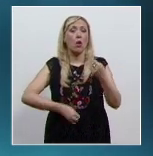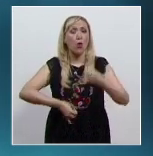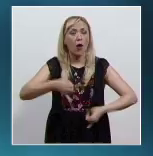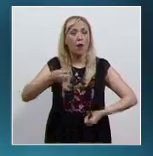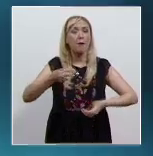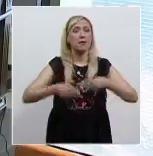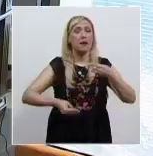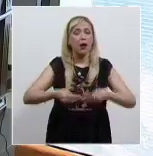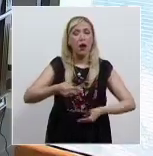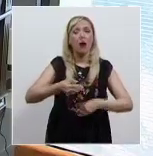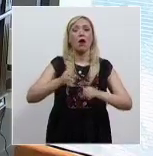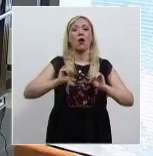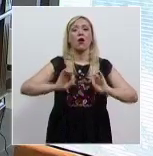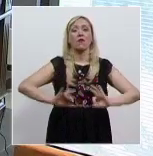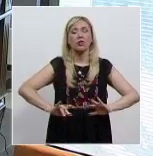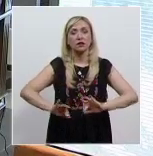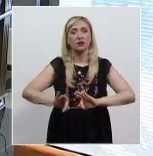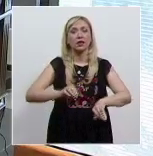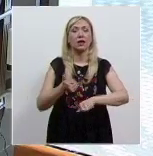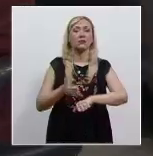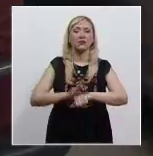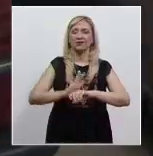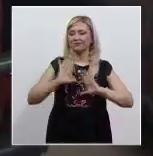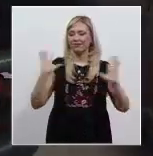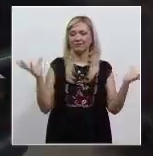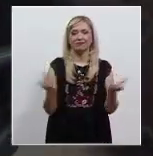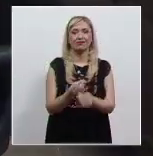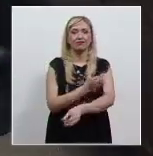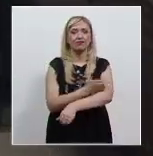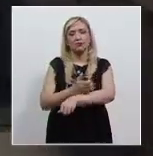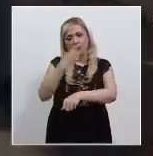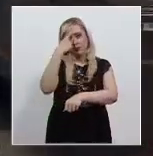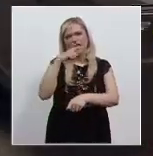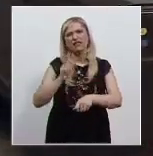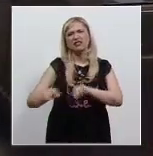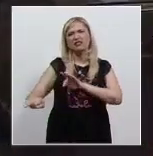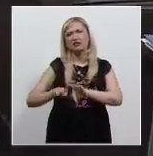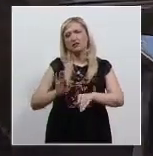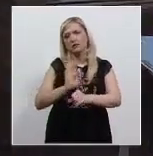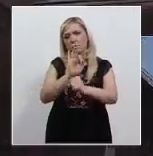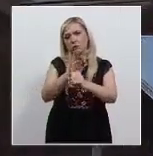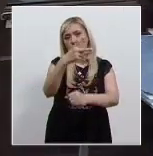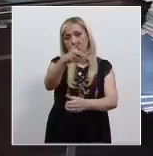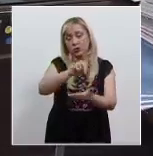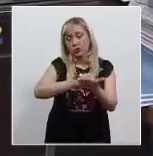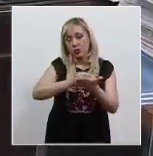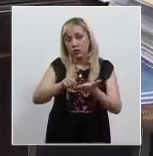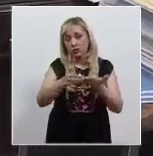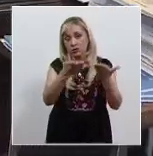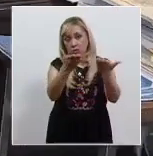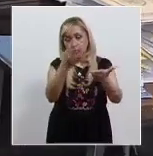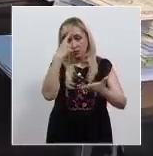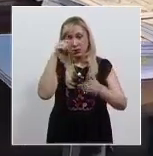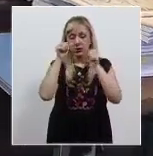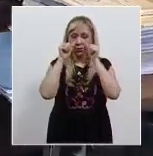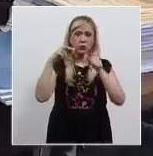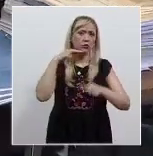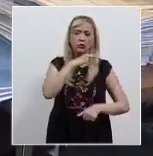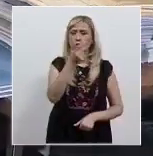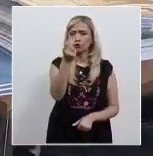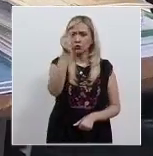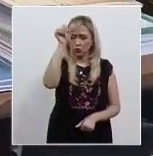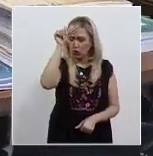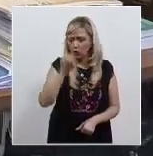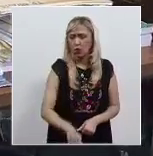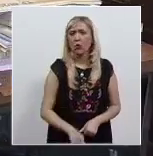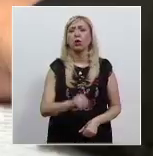personal de apoyo, quienes con su trabajo protegen los derechos de todas y todos y hacen posible que reciban justicia pronta, completa